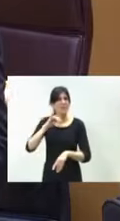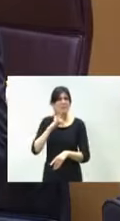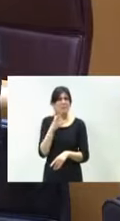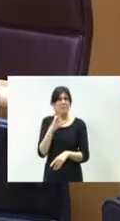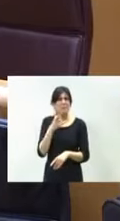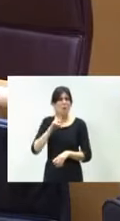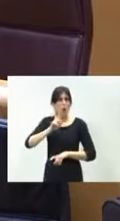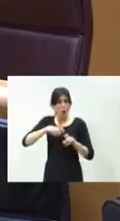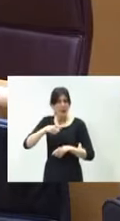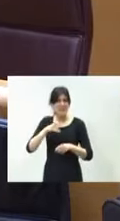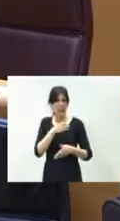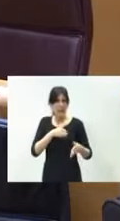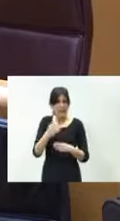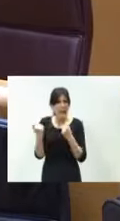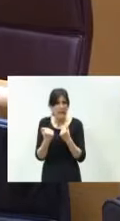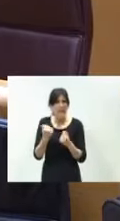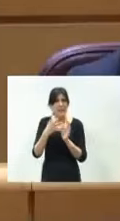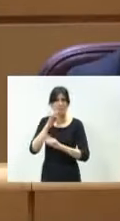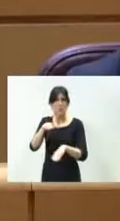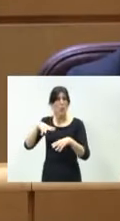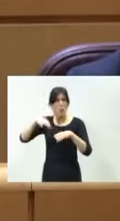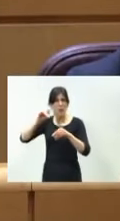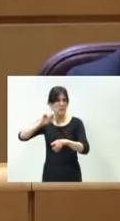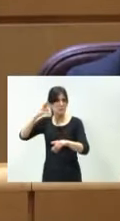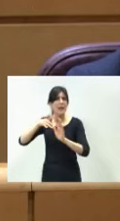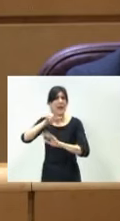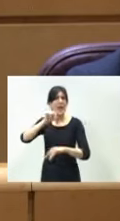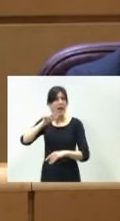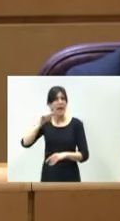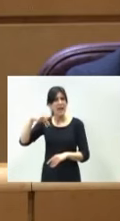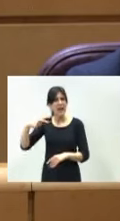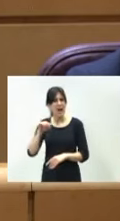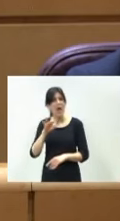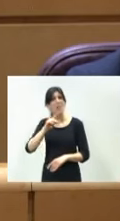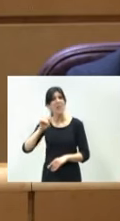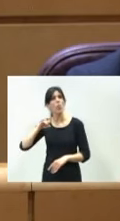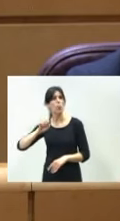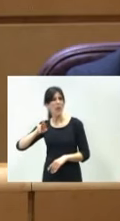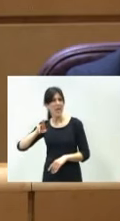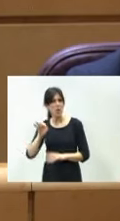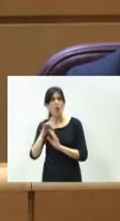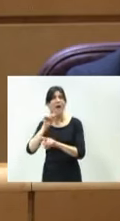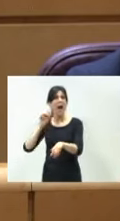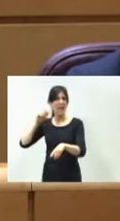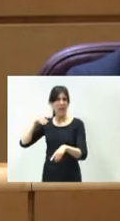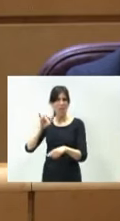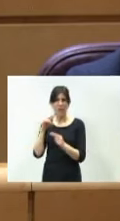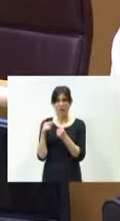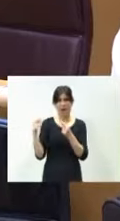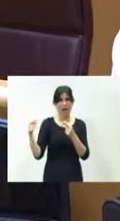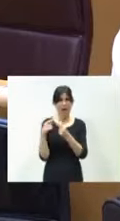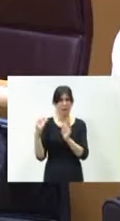importante de este año en la provincia de Burgos, La Langa de Duero, Aranda de Duero, de la A11? ¿No se ha enterado usted?